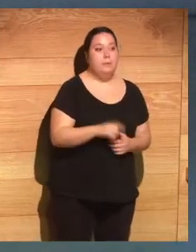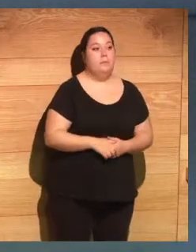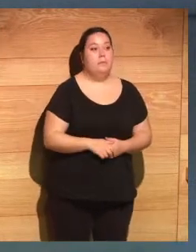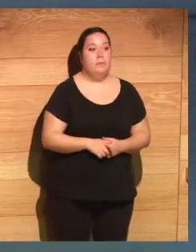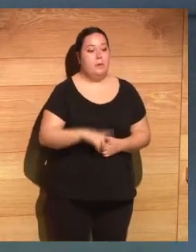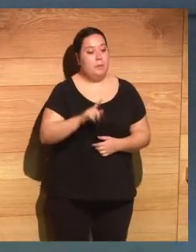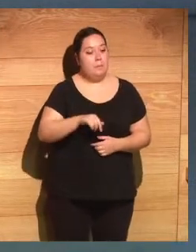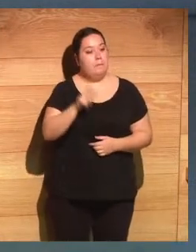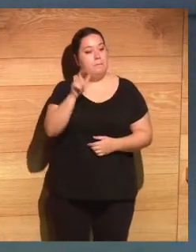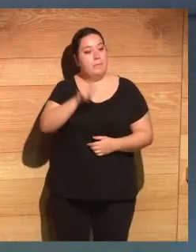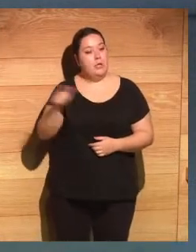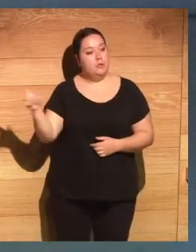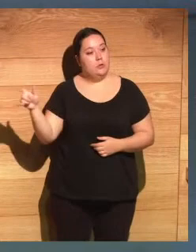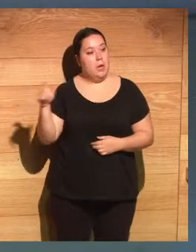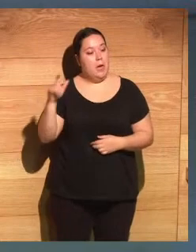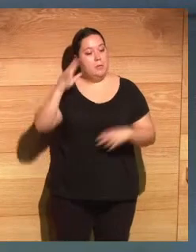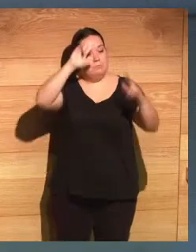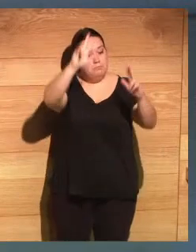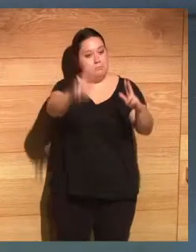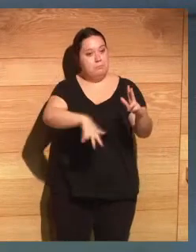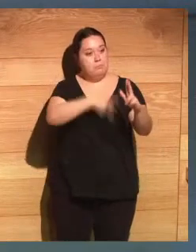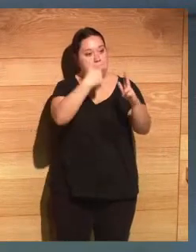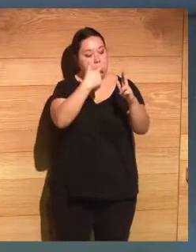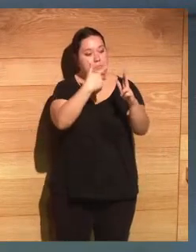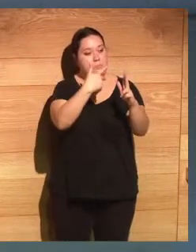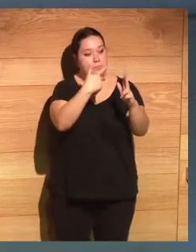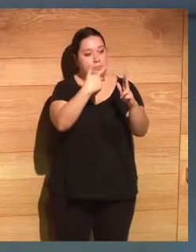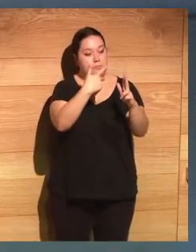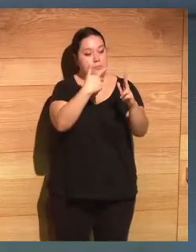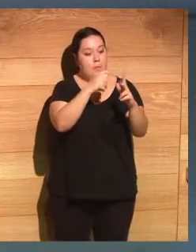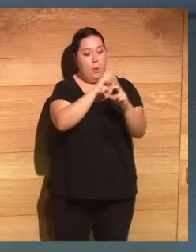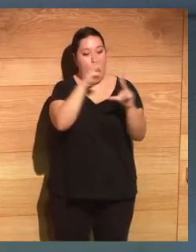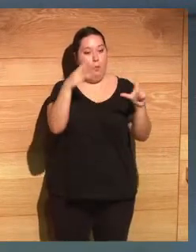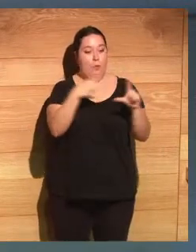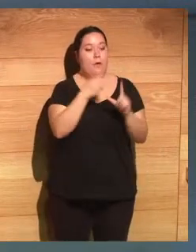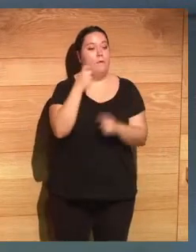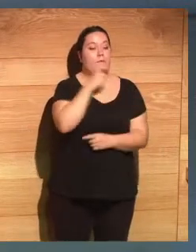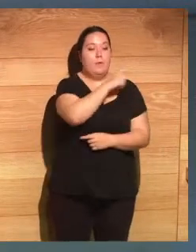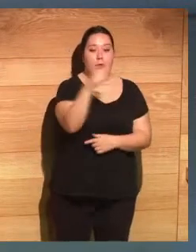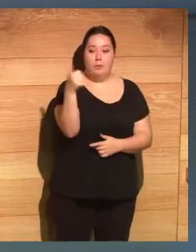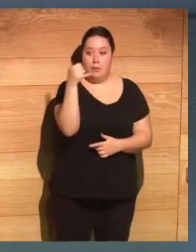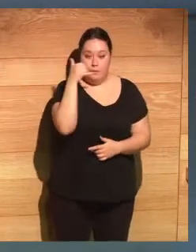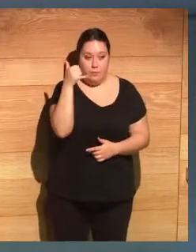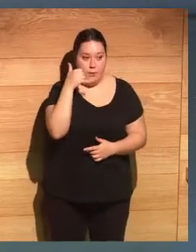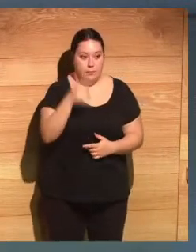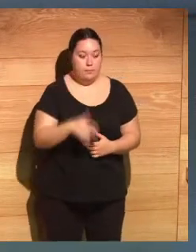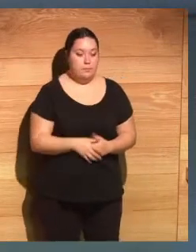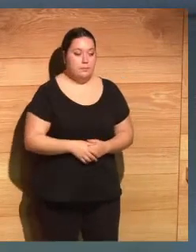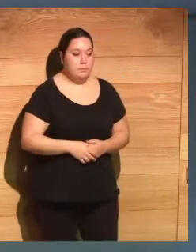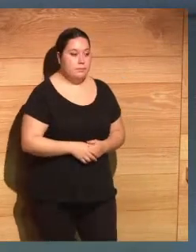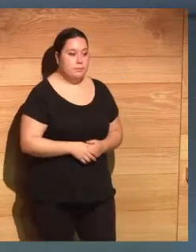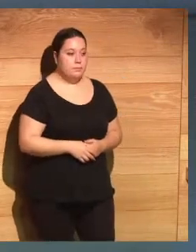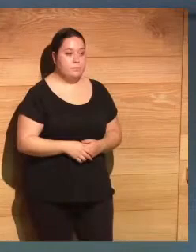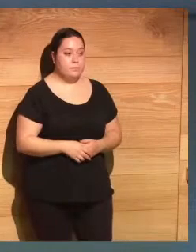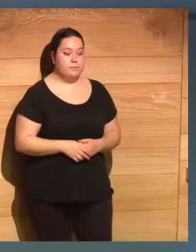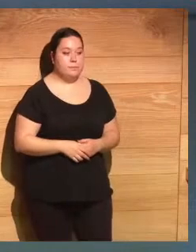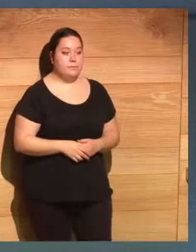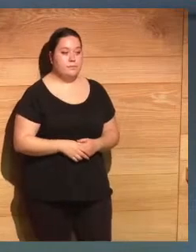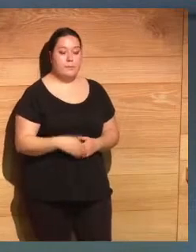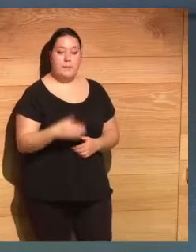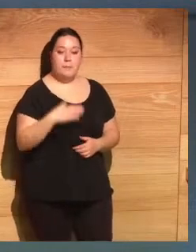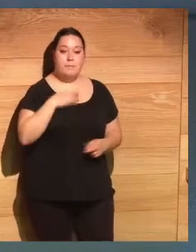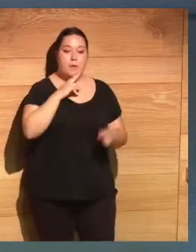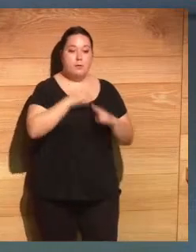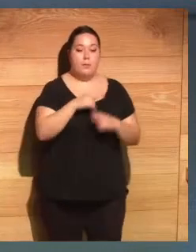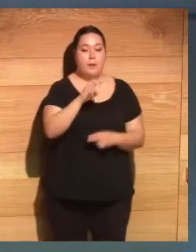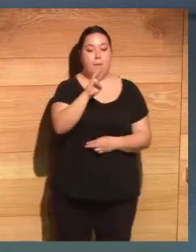todos los que nos estáis viendo a través de la web de Fundación Telefónica en streaming. Mi